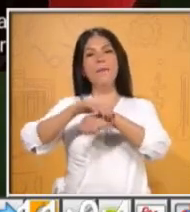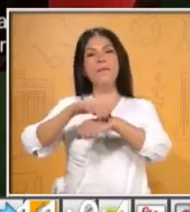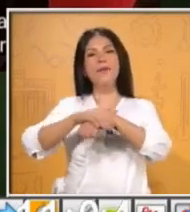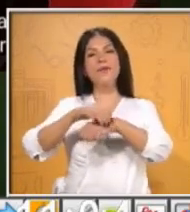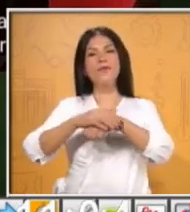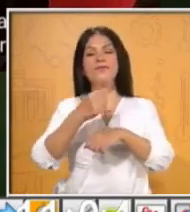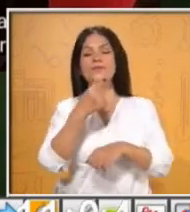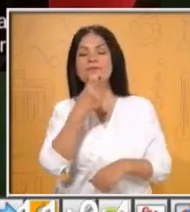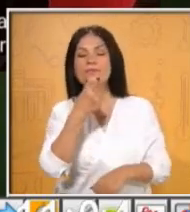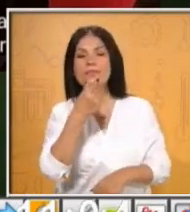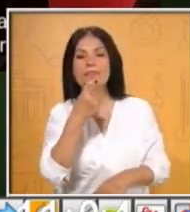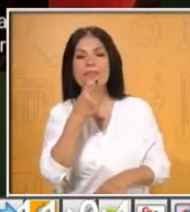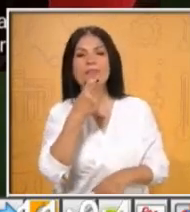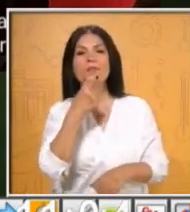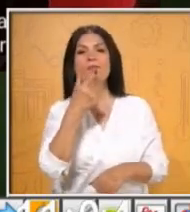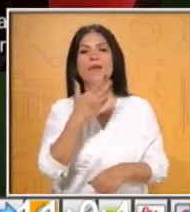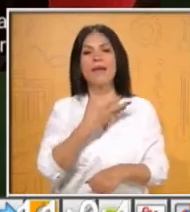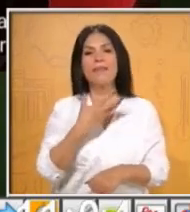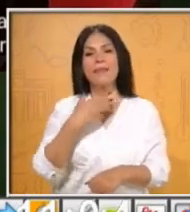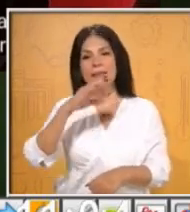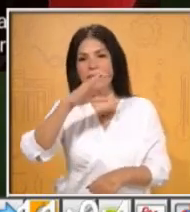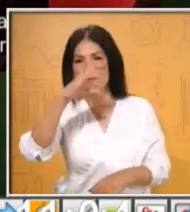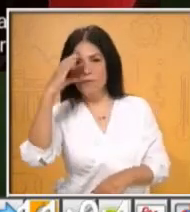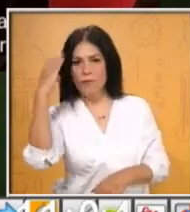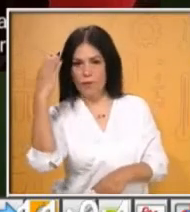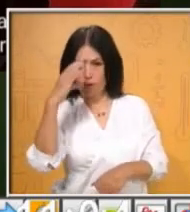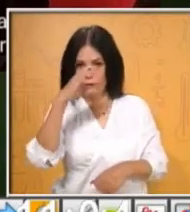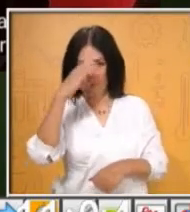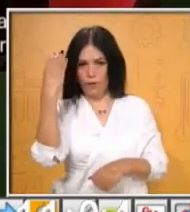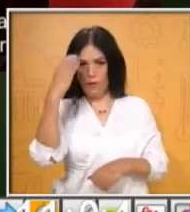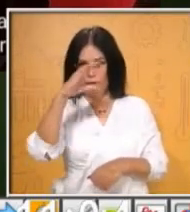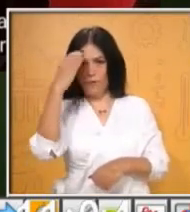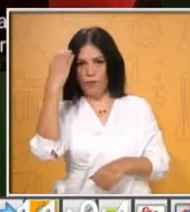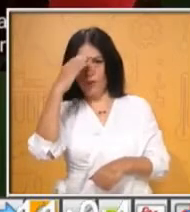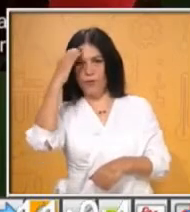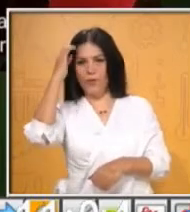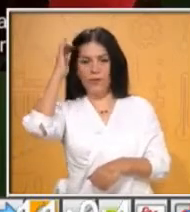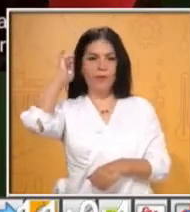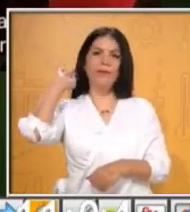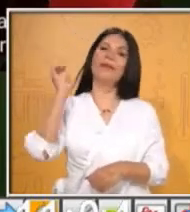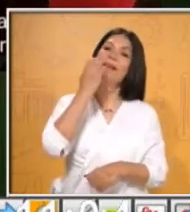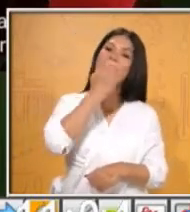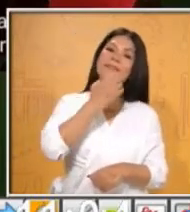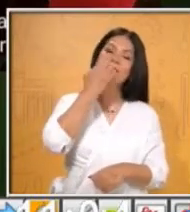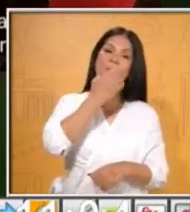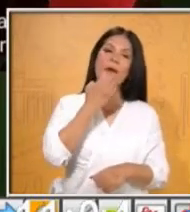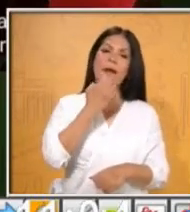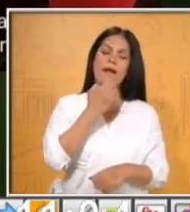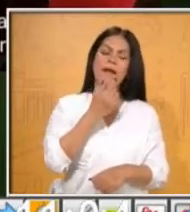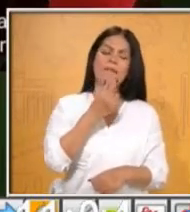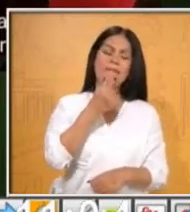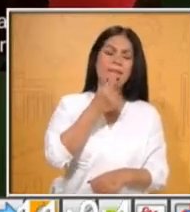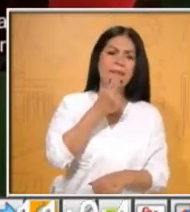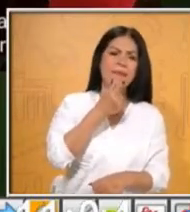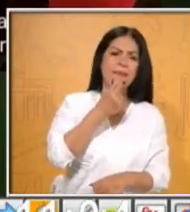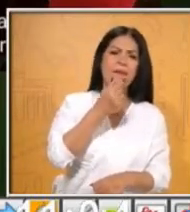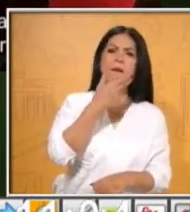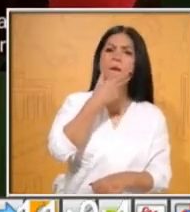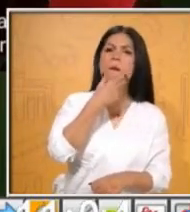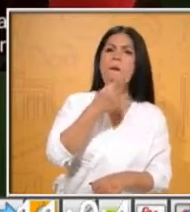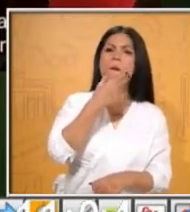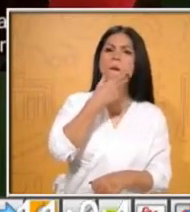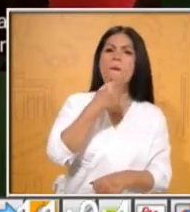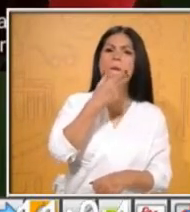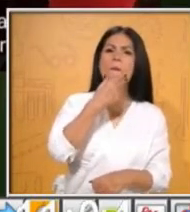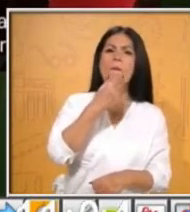actividades por medio de redes sociales con el hashtag Escuela TV. Tenemos a Diego Eliud de la primaria.